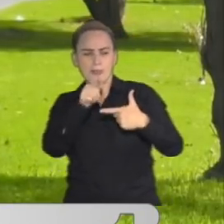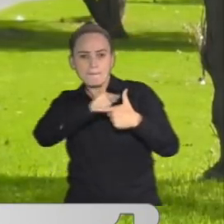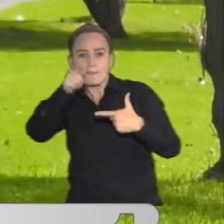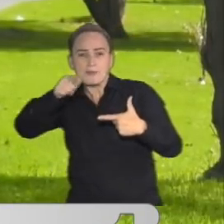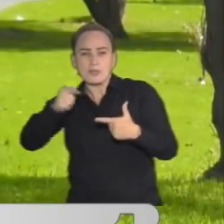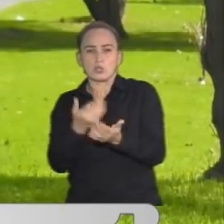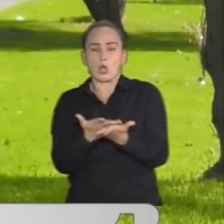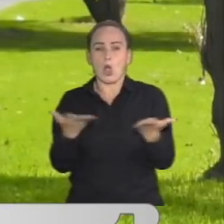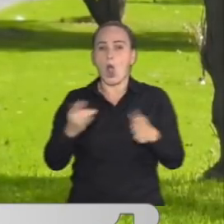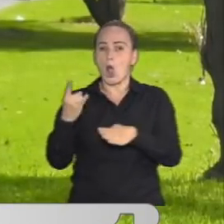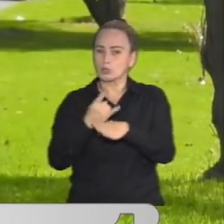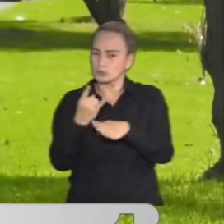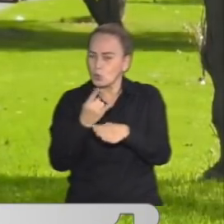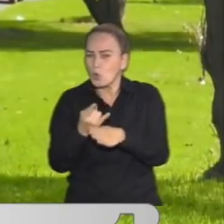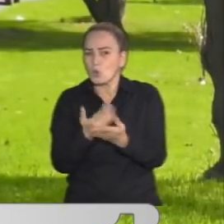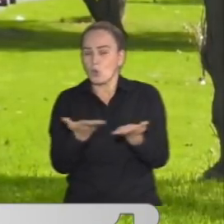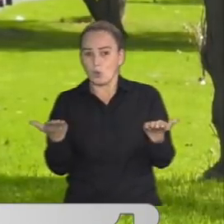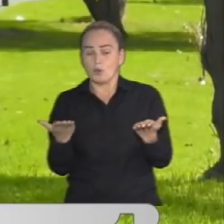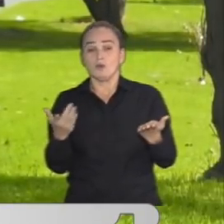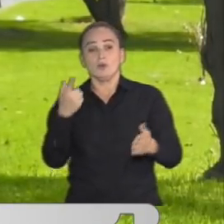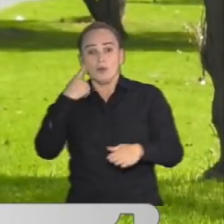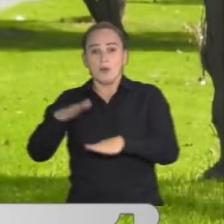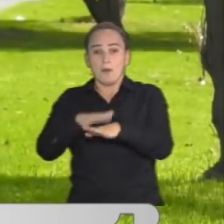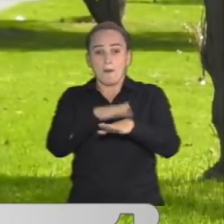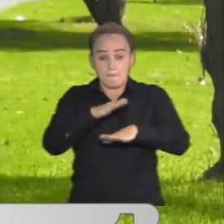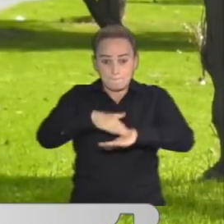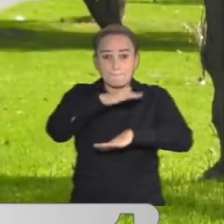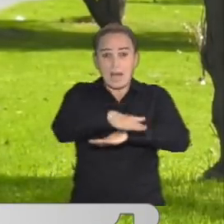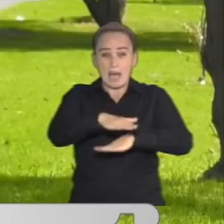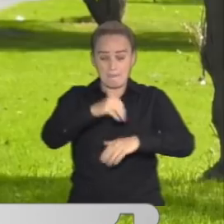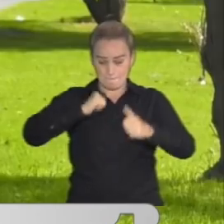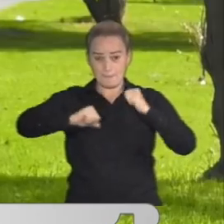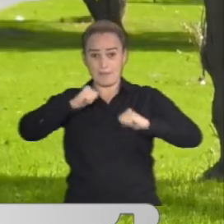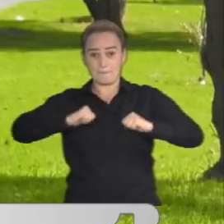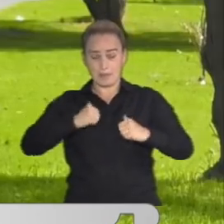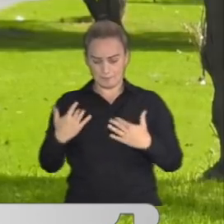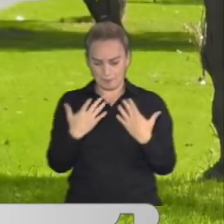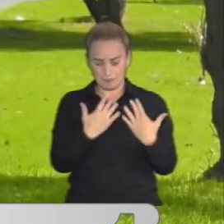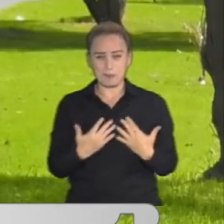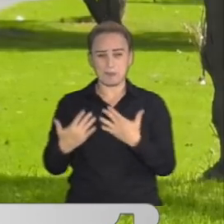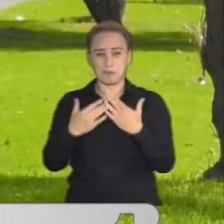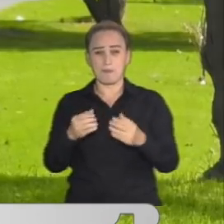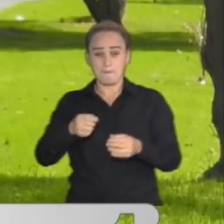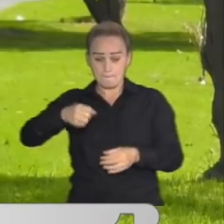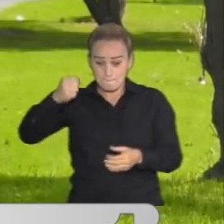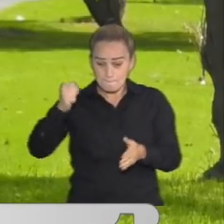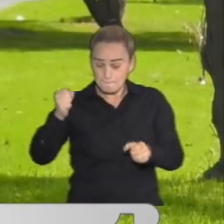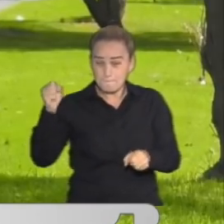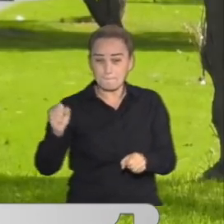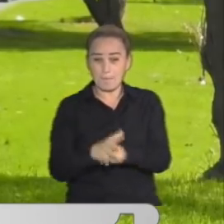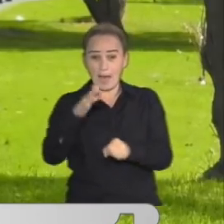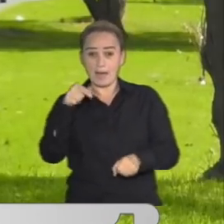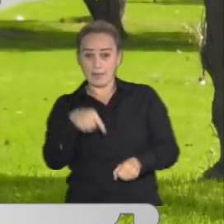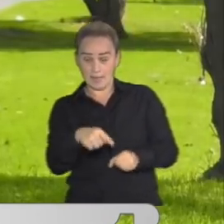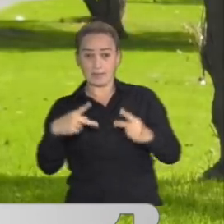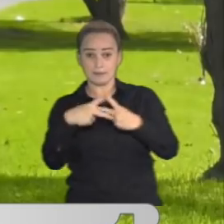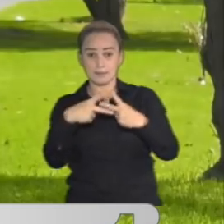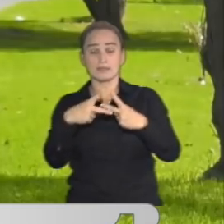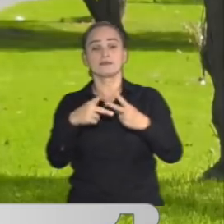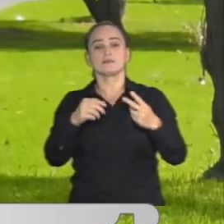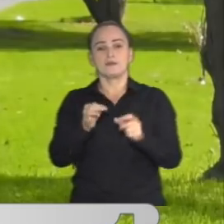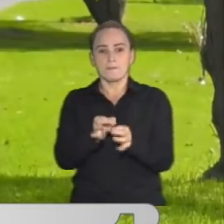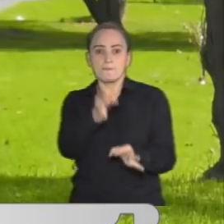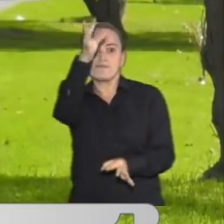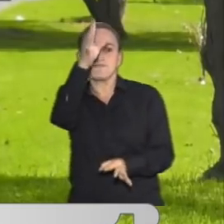artefactos que se están usando y que han causado esas lesiones. Los totes 27,8%, los